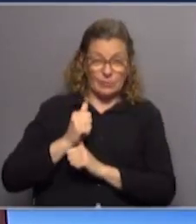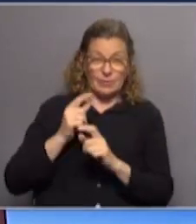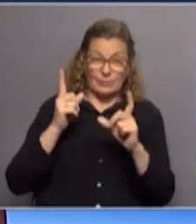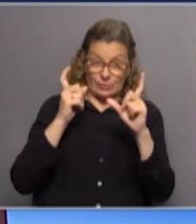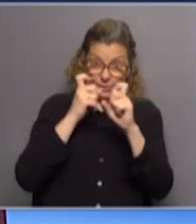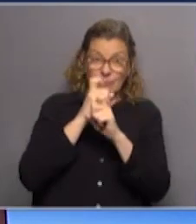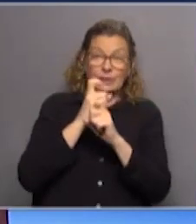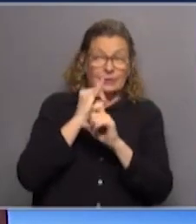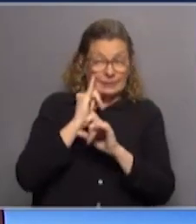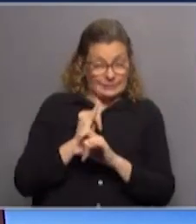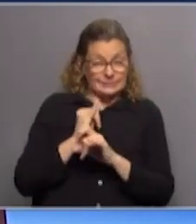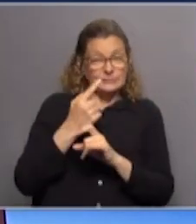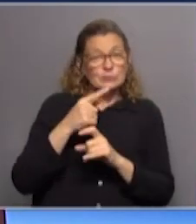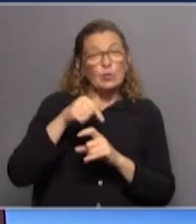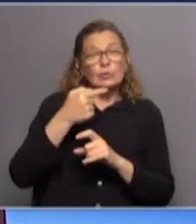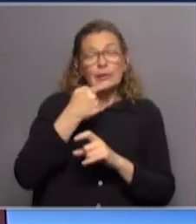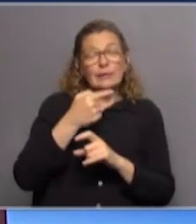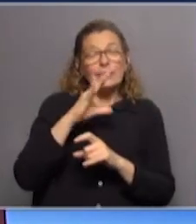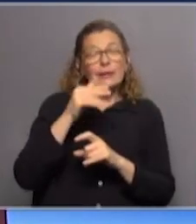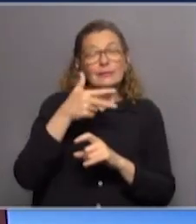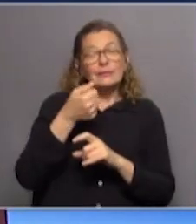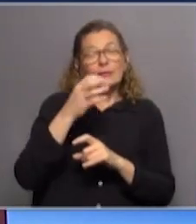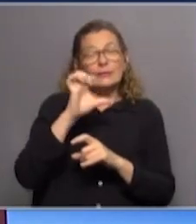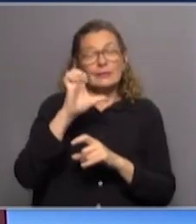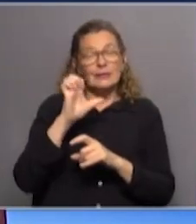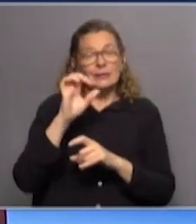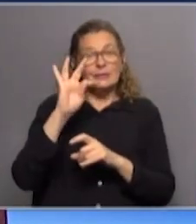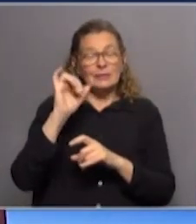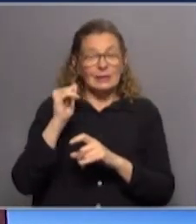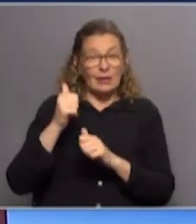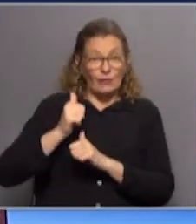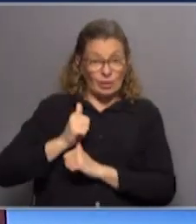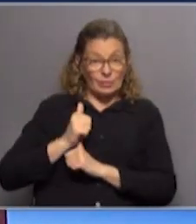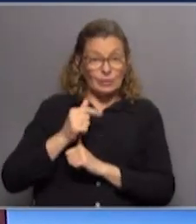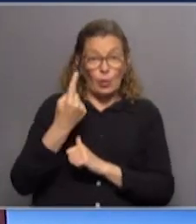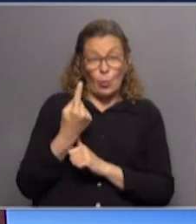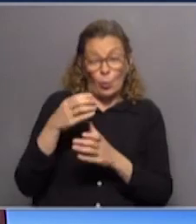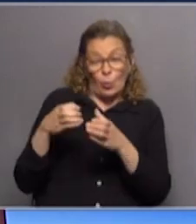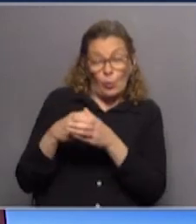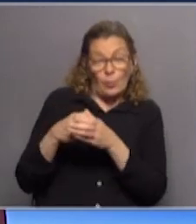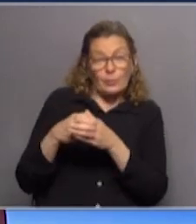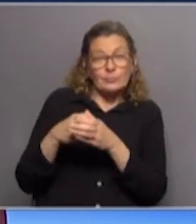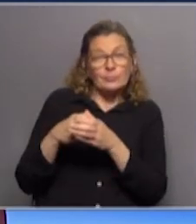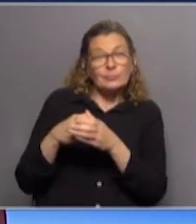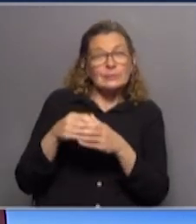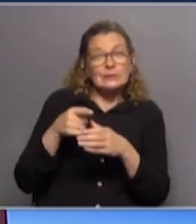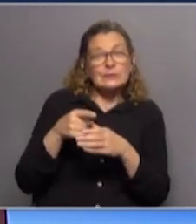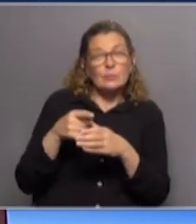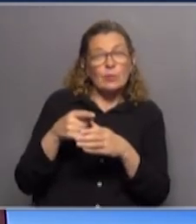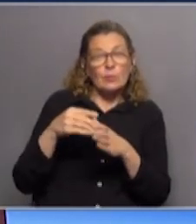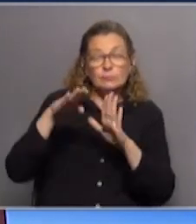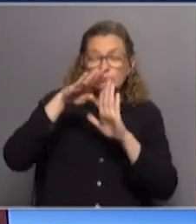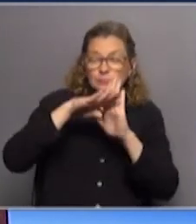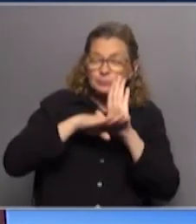bastante. Y lo otro que nos comentaba Chaschetti es que Cabildo abierto tiene una de... ha llevado una agenda